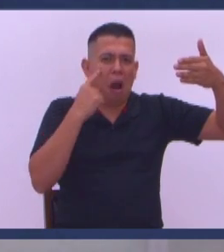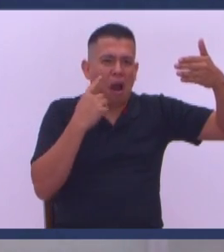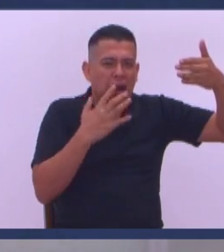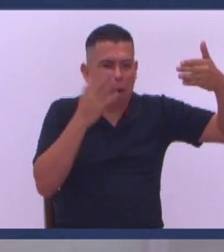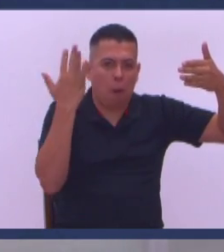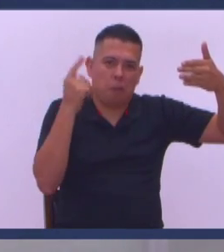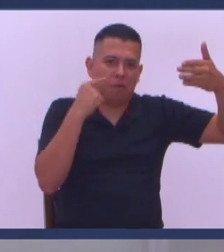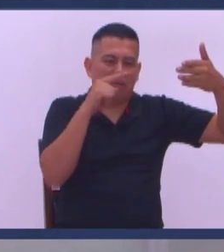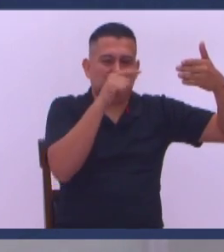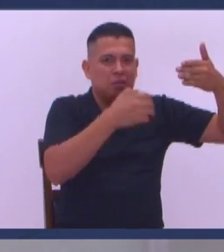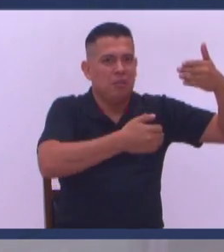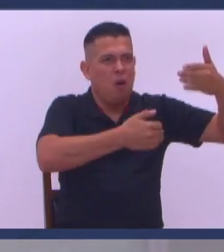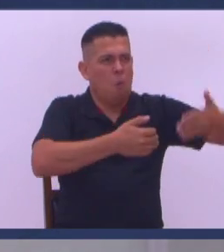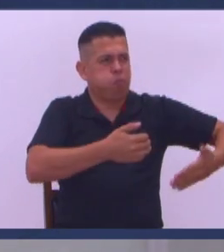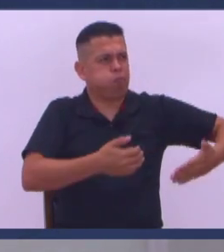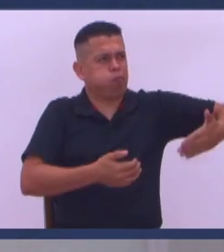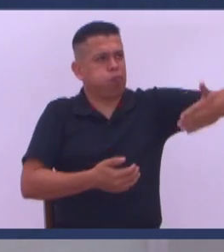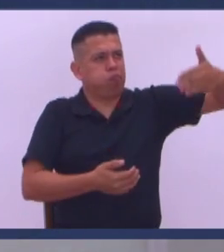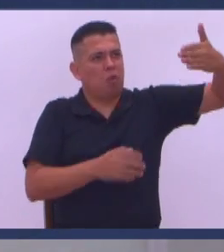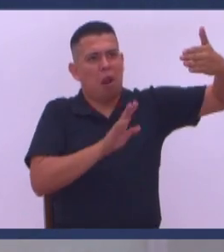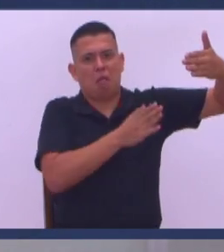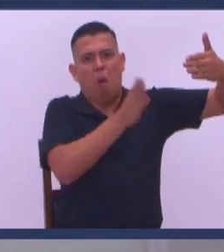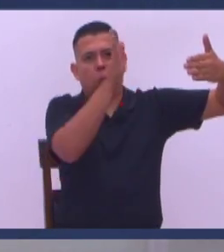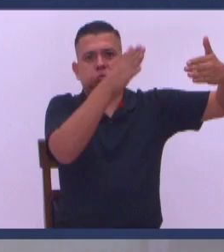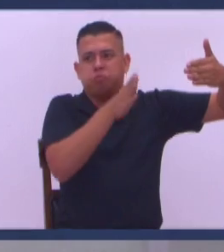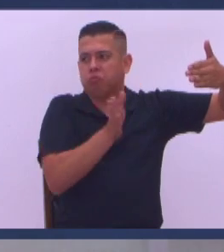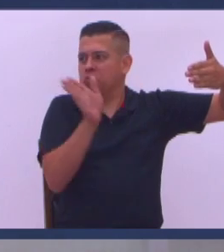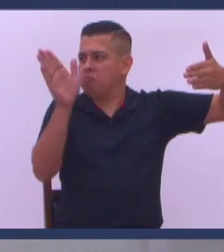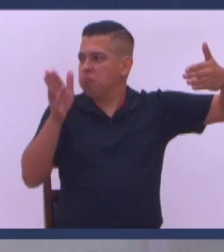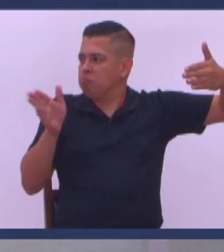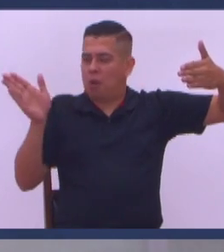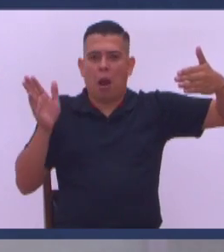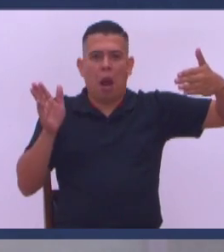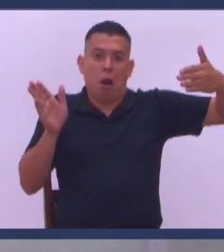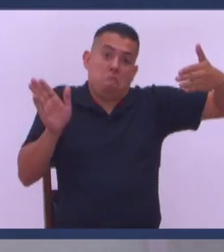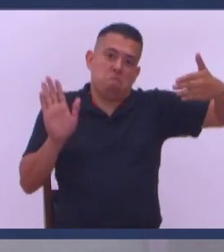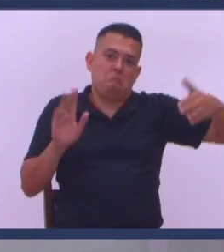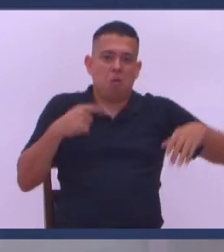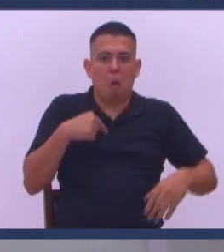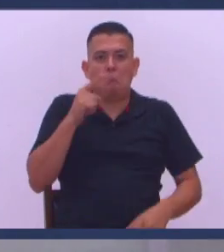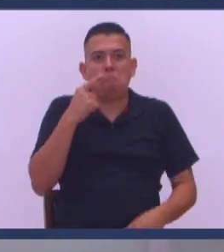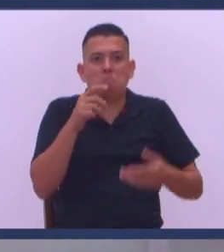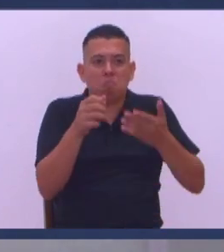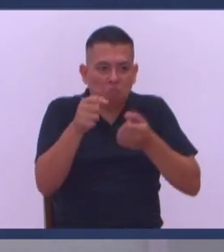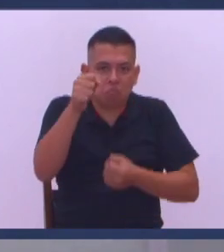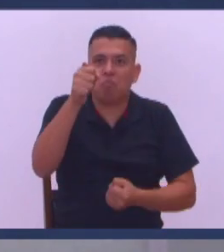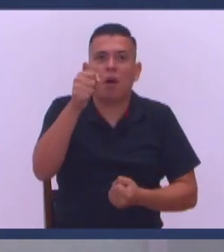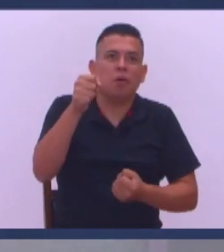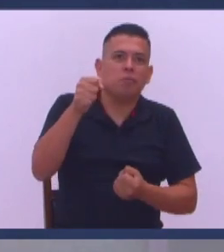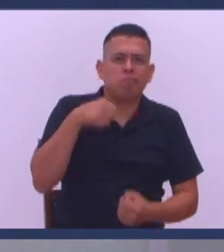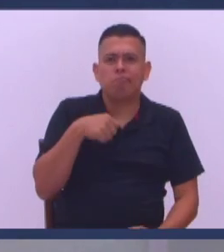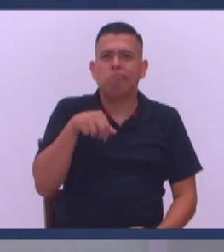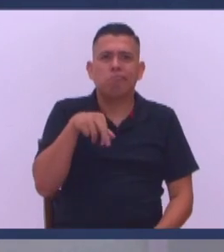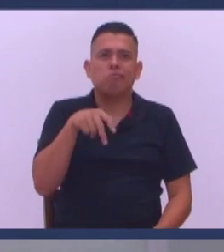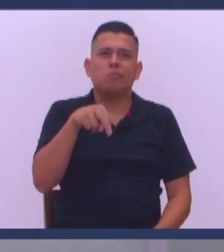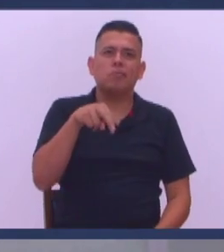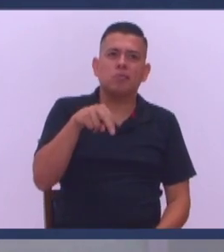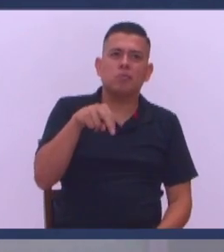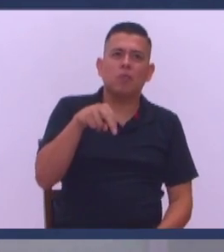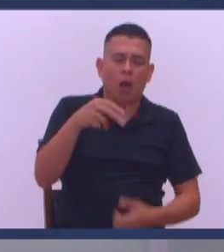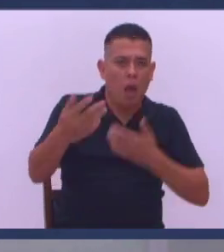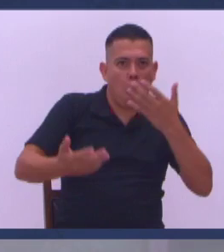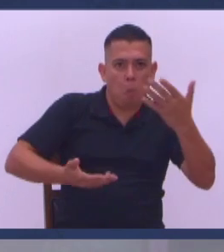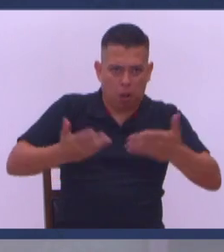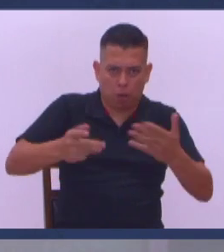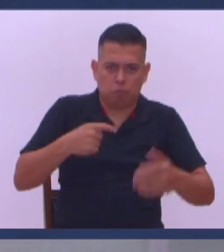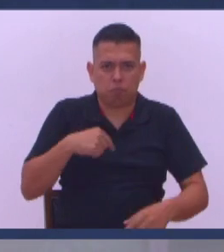Como le dicen los americanos Y luego había diferentes rutas Bueno dije yo Viendo estos rótulos No me pierdo Comencé a avanzar Y me metí